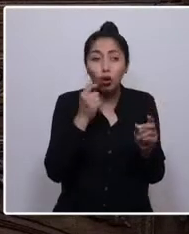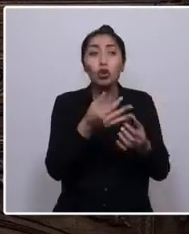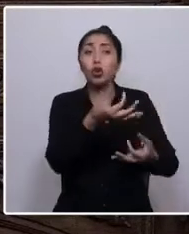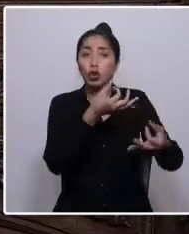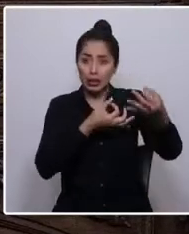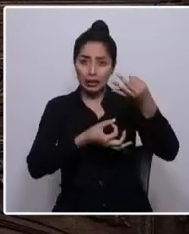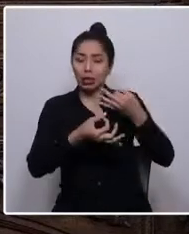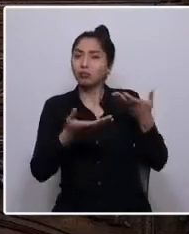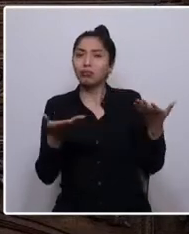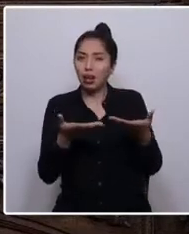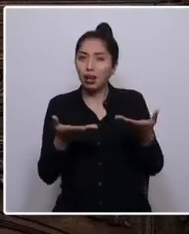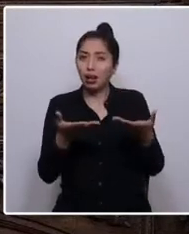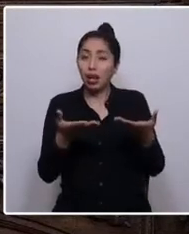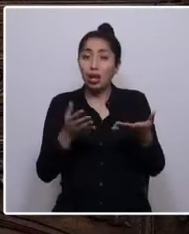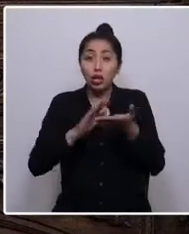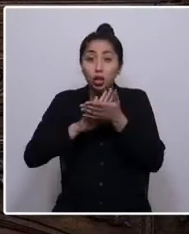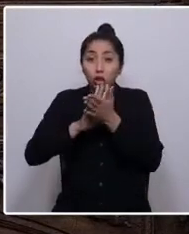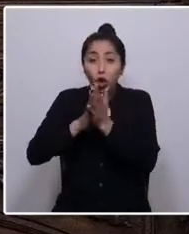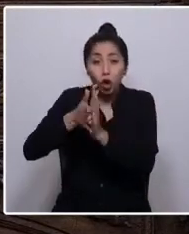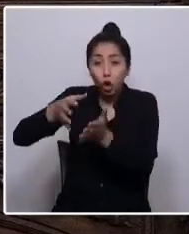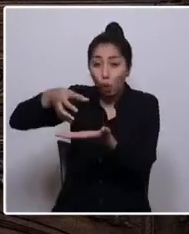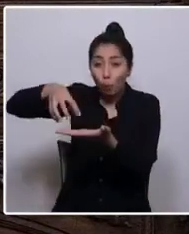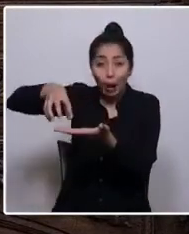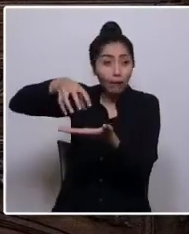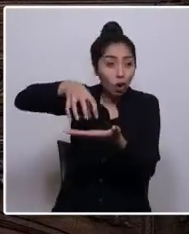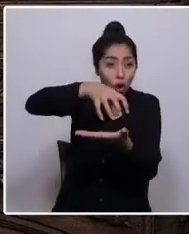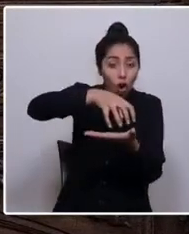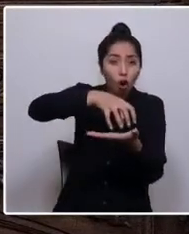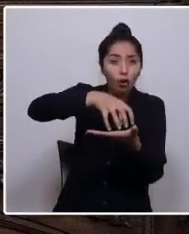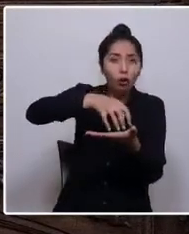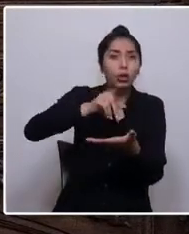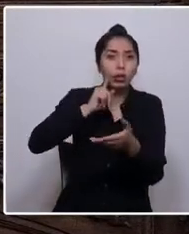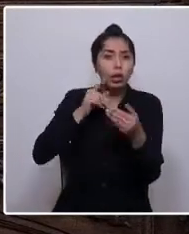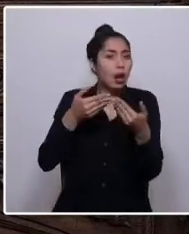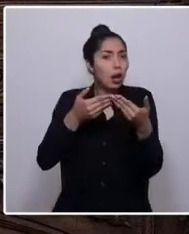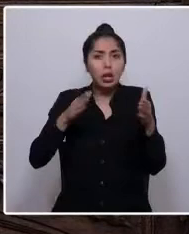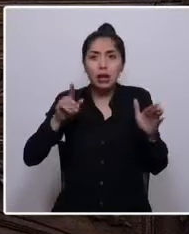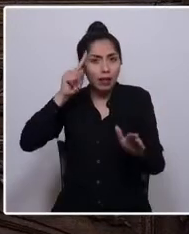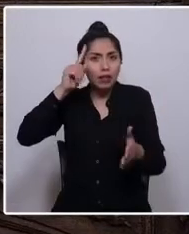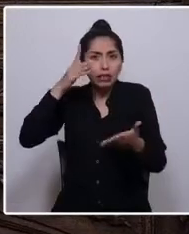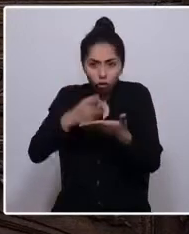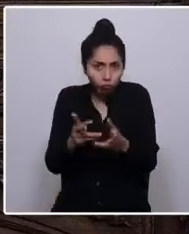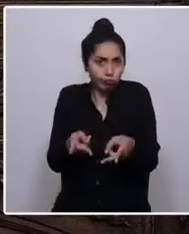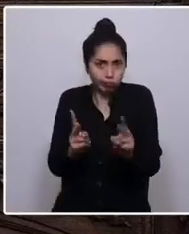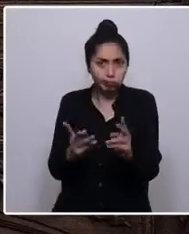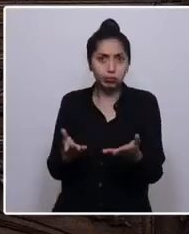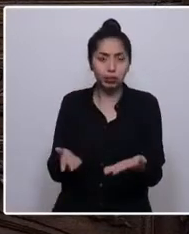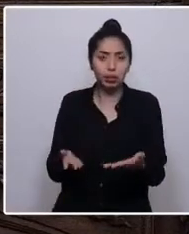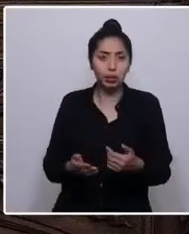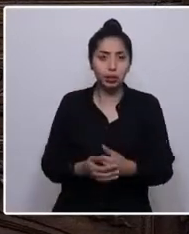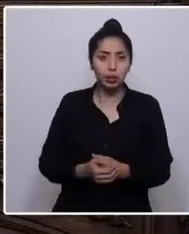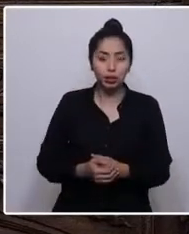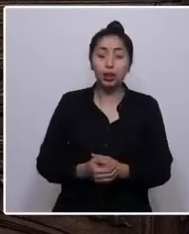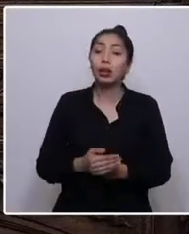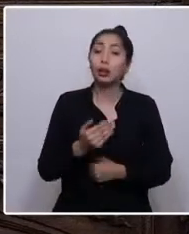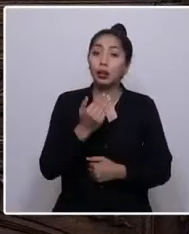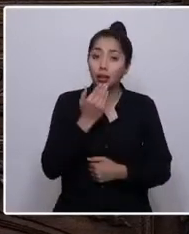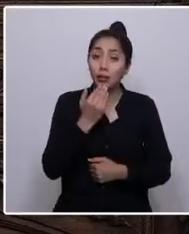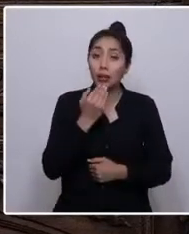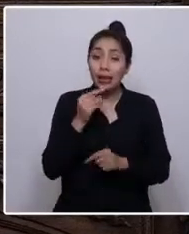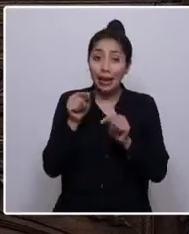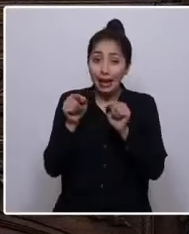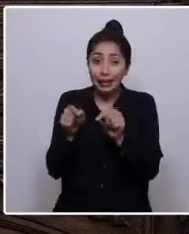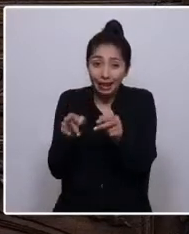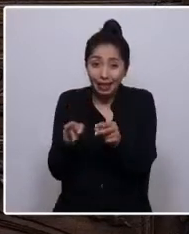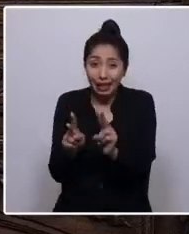pueblos tienen el derecho de libre determinación y en virtud de este derecho